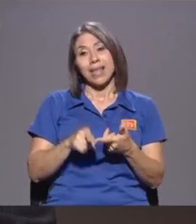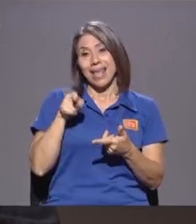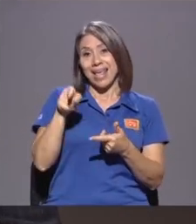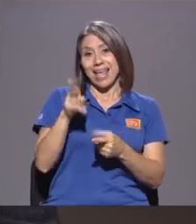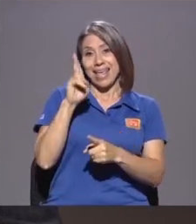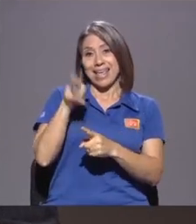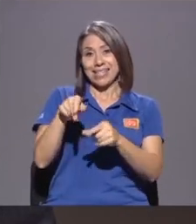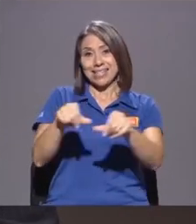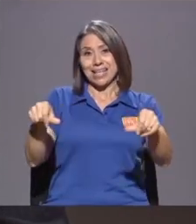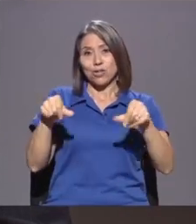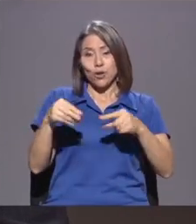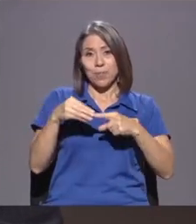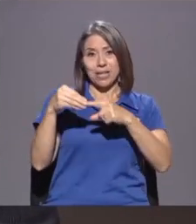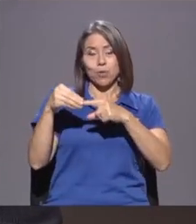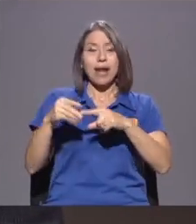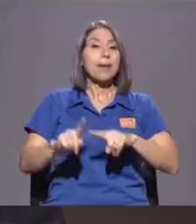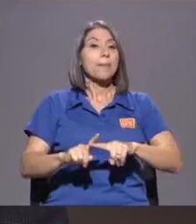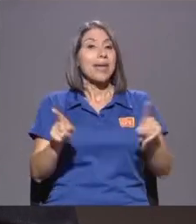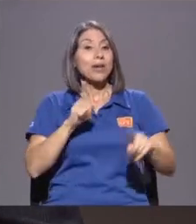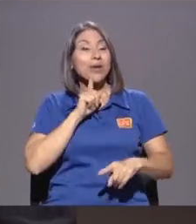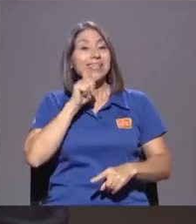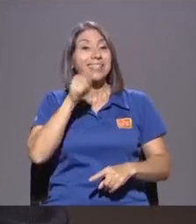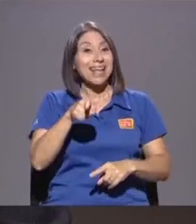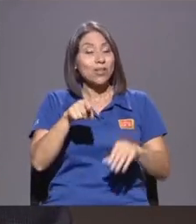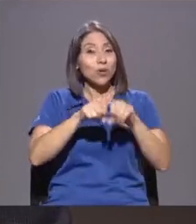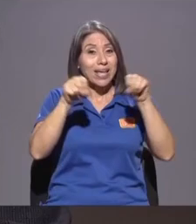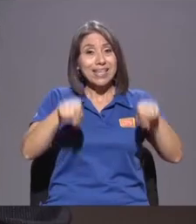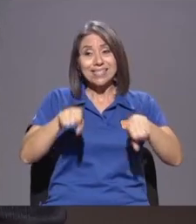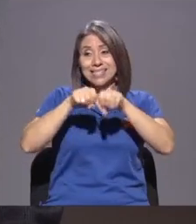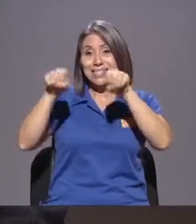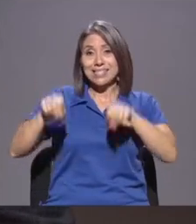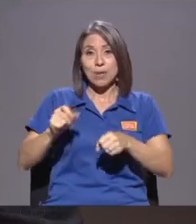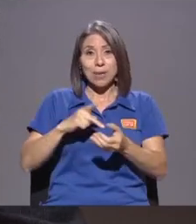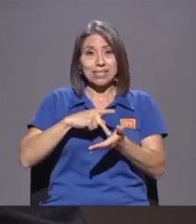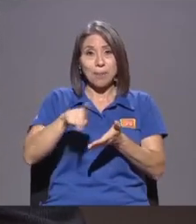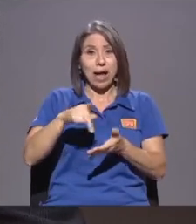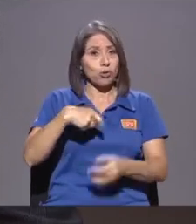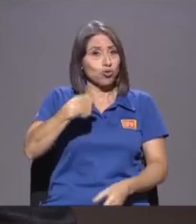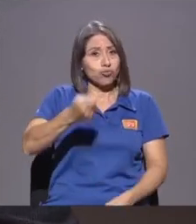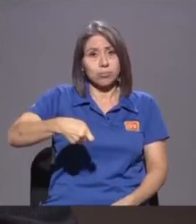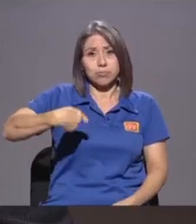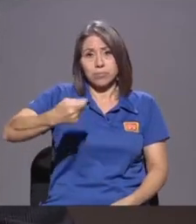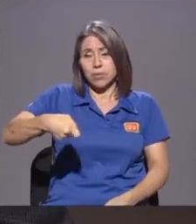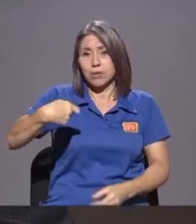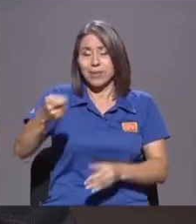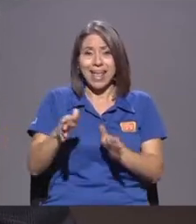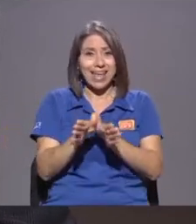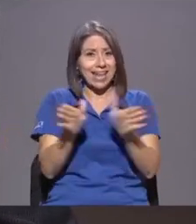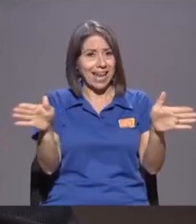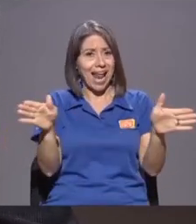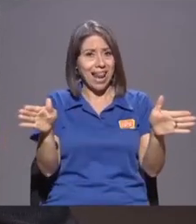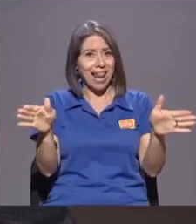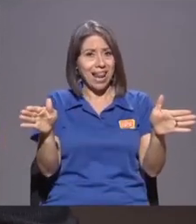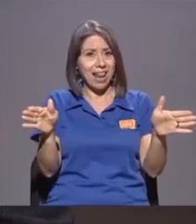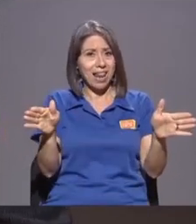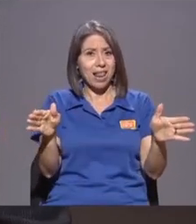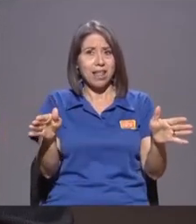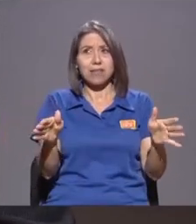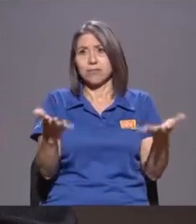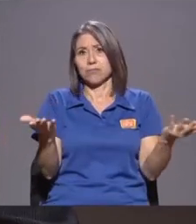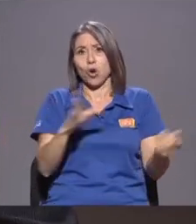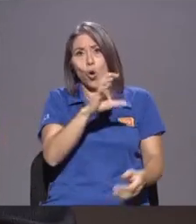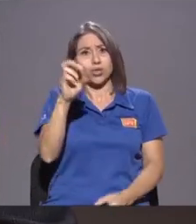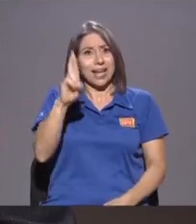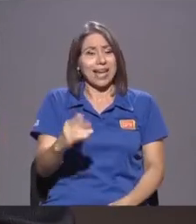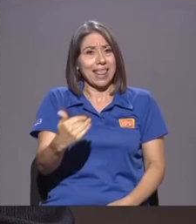Particular Pero Es Cierto Que Los Sistemas De Pagos En General Costa Rica Tiene Uno Muy